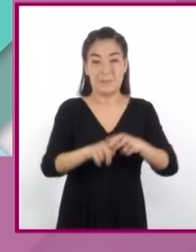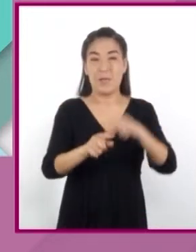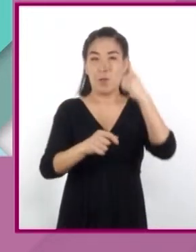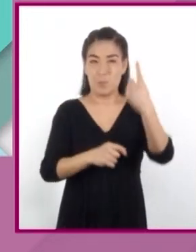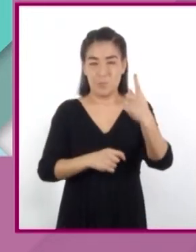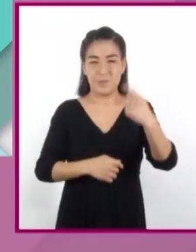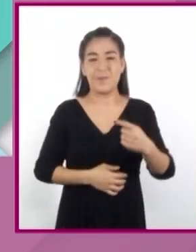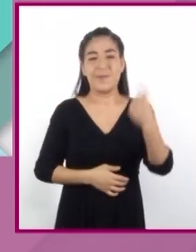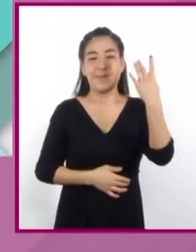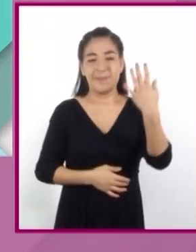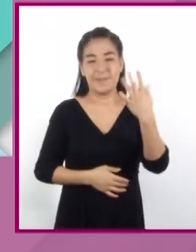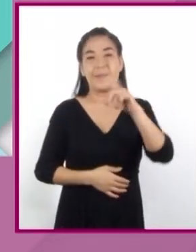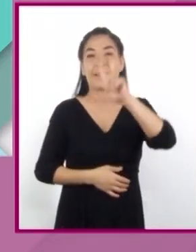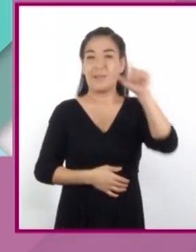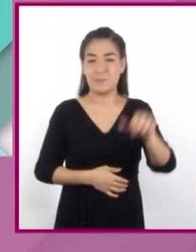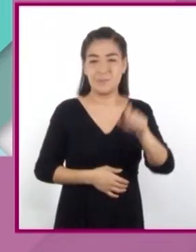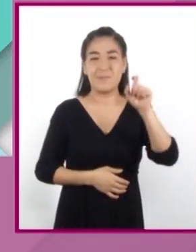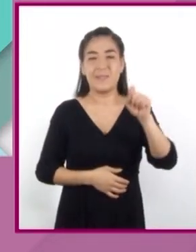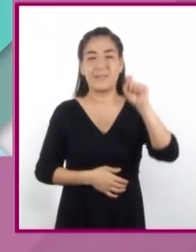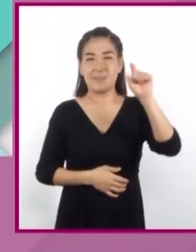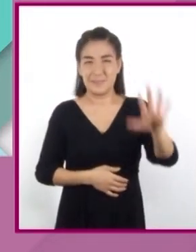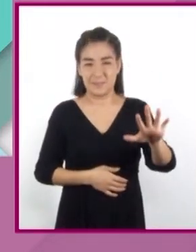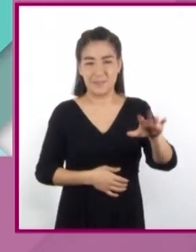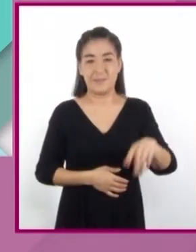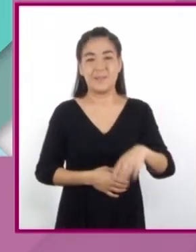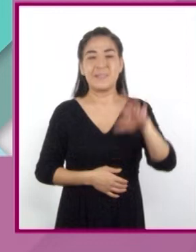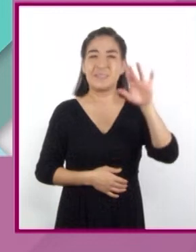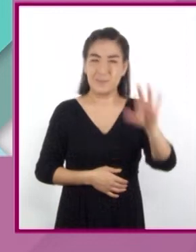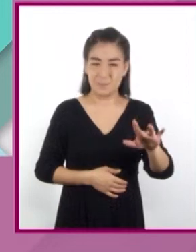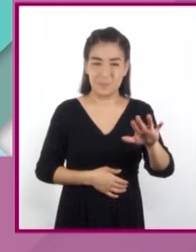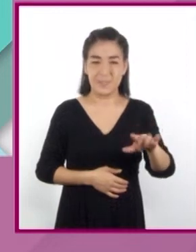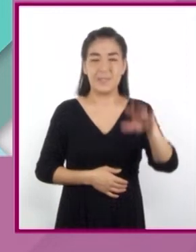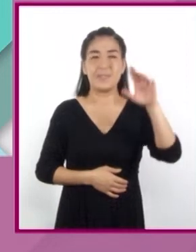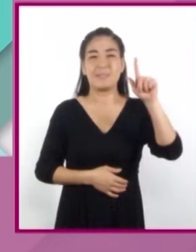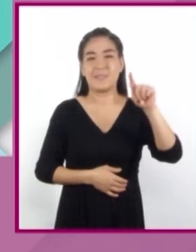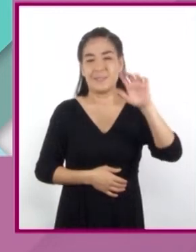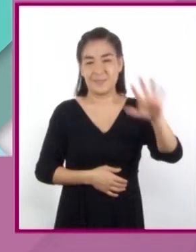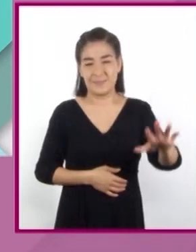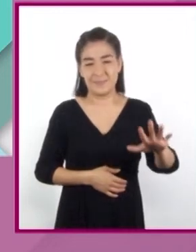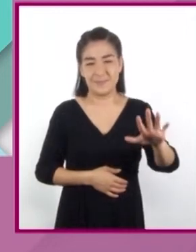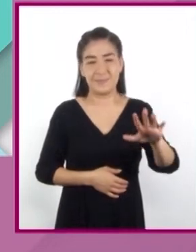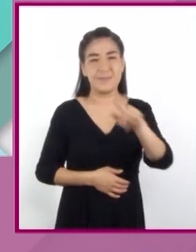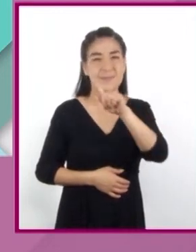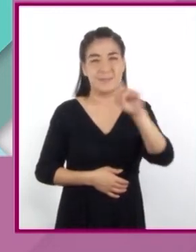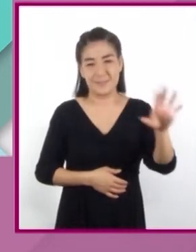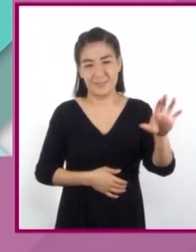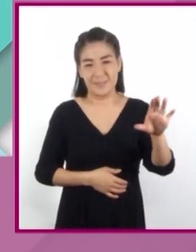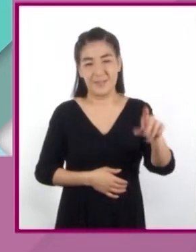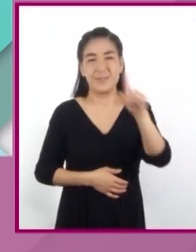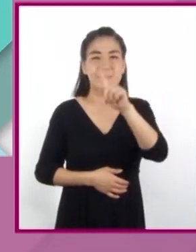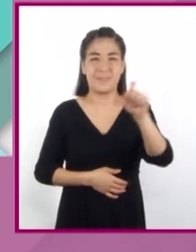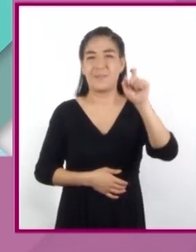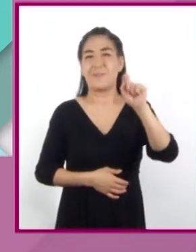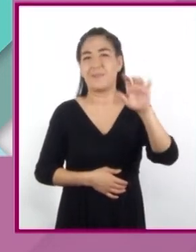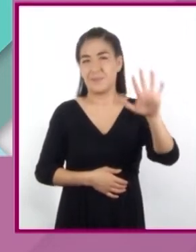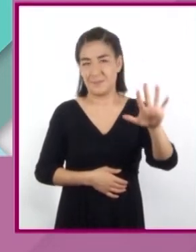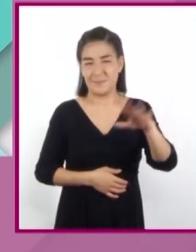10, después 25, 50, 75, 100 y 125.